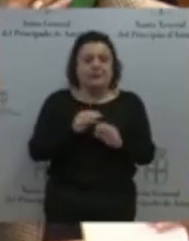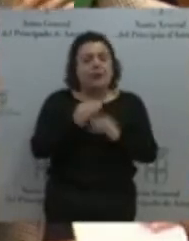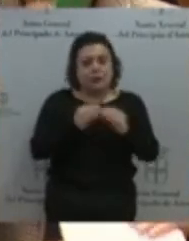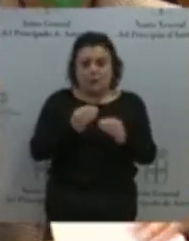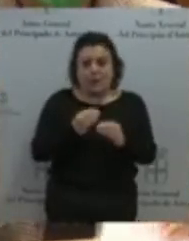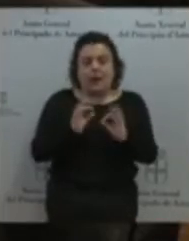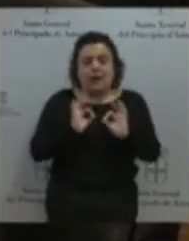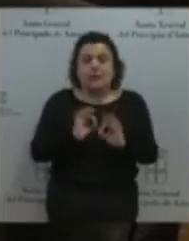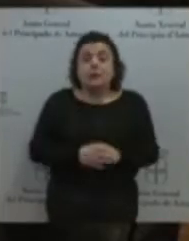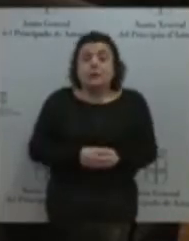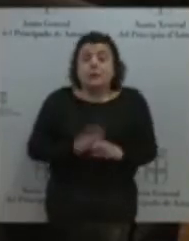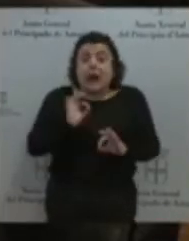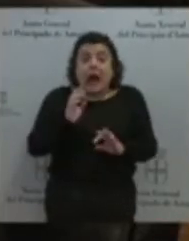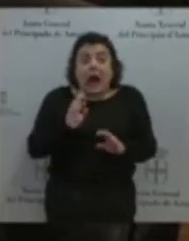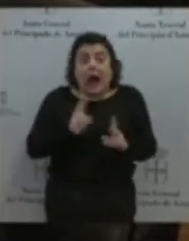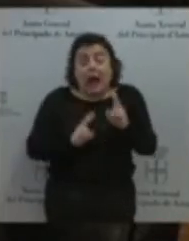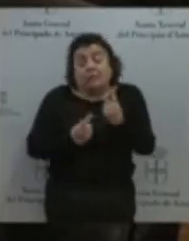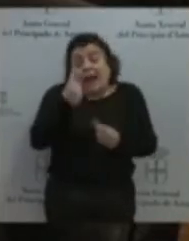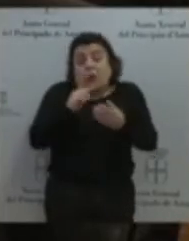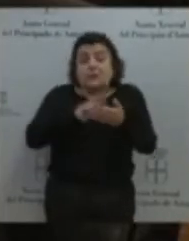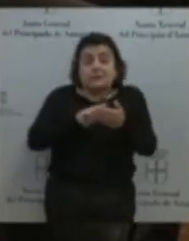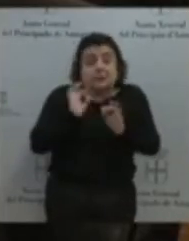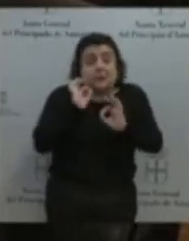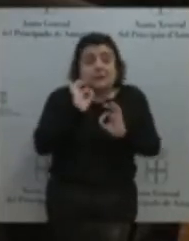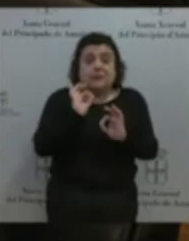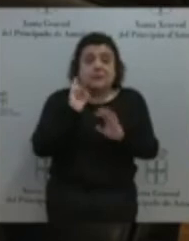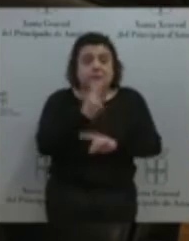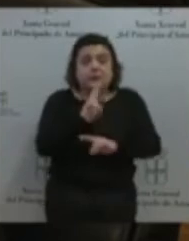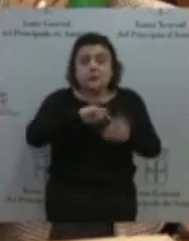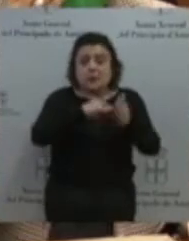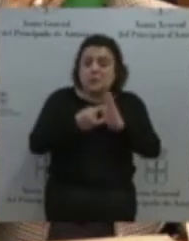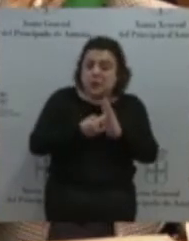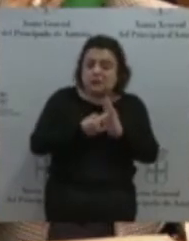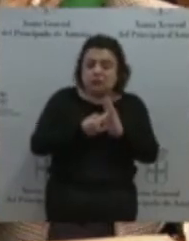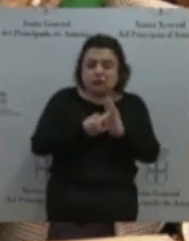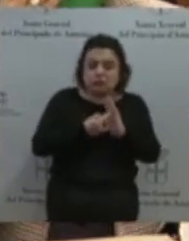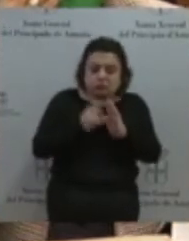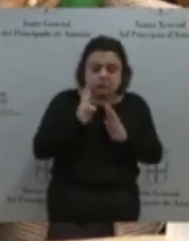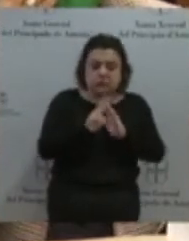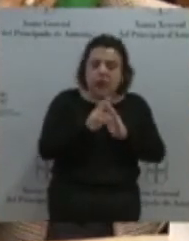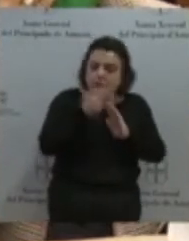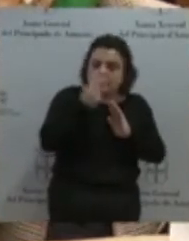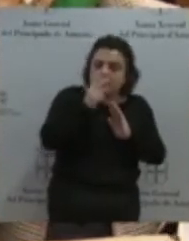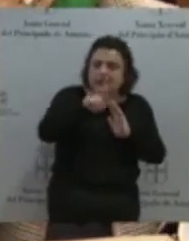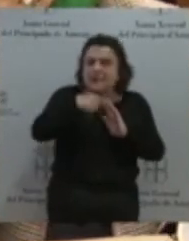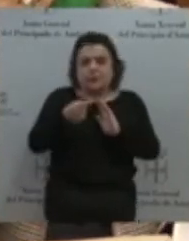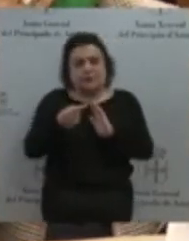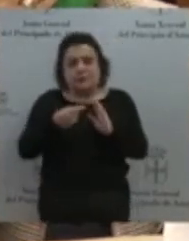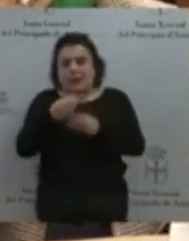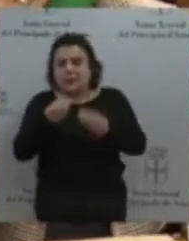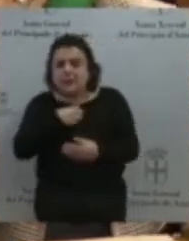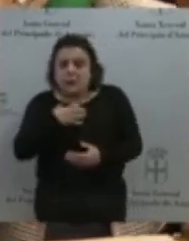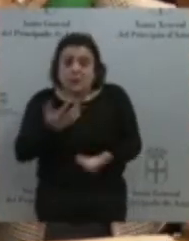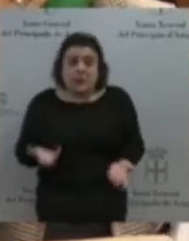tramitación, son inviables. Y eso genera mucho malestar. Eso está pasando con algunos proyectos eólicos. Pero la